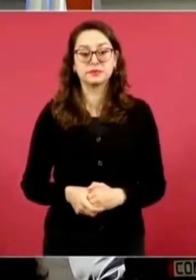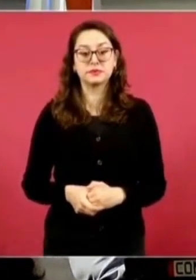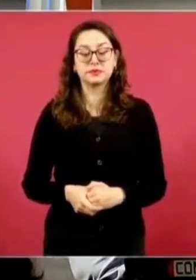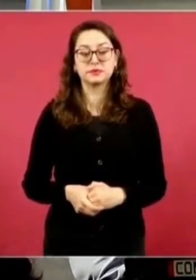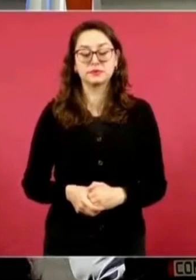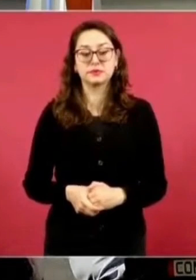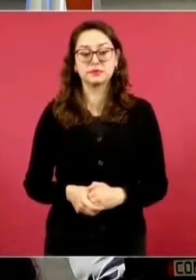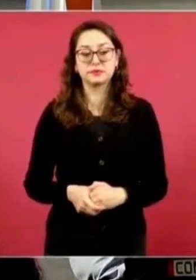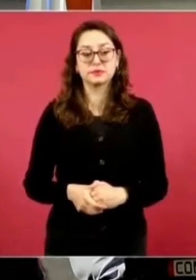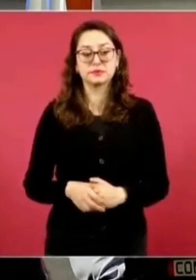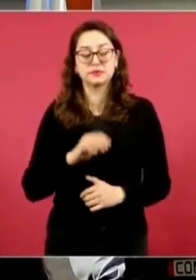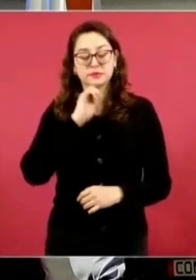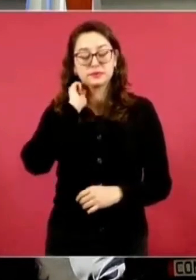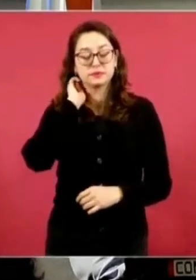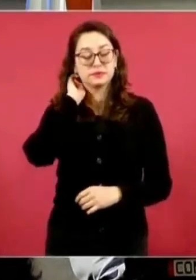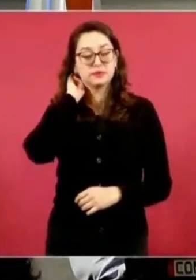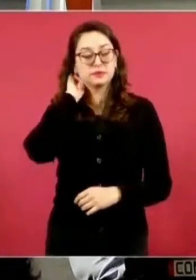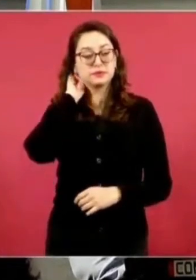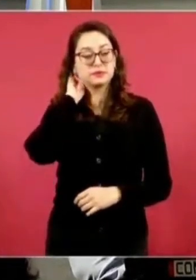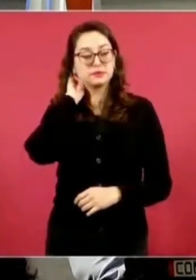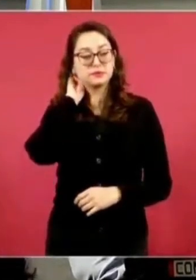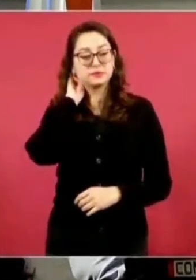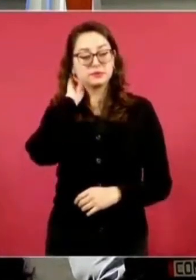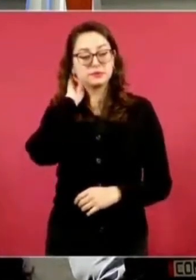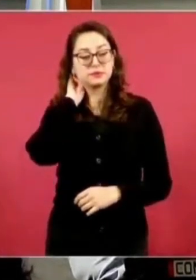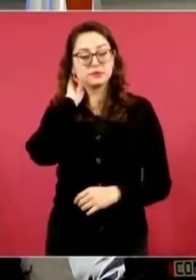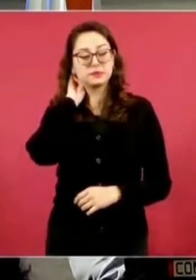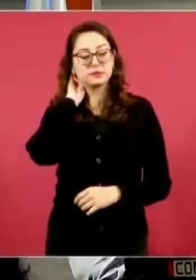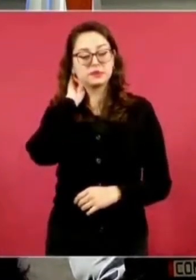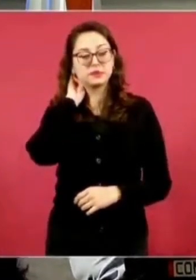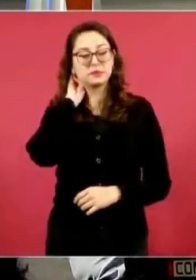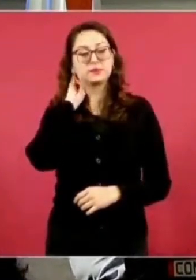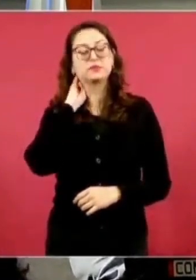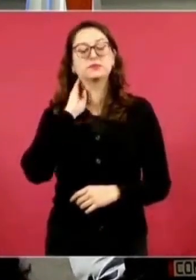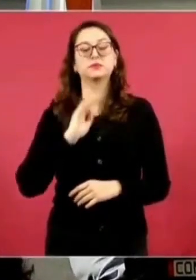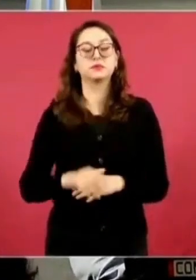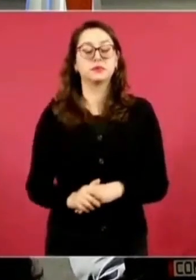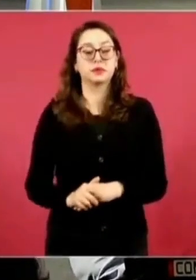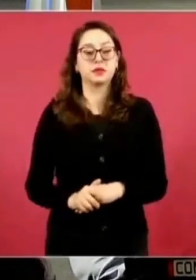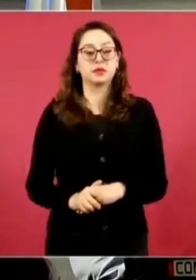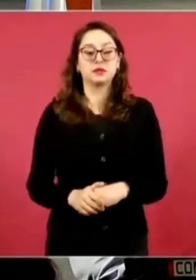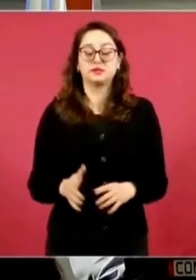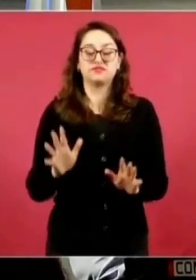Pero bueno, otras cosas, seis notarías,